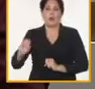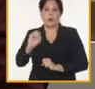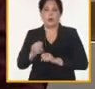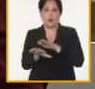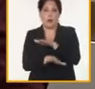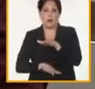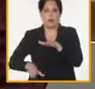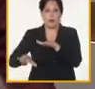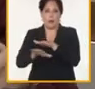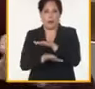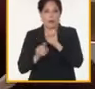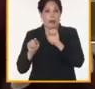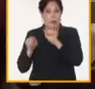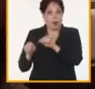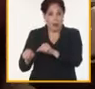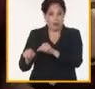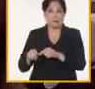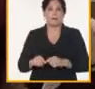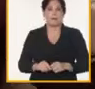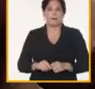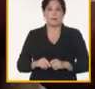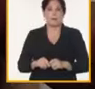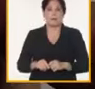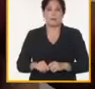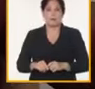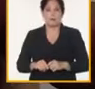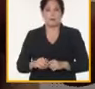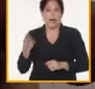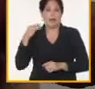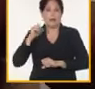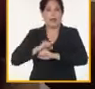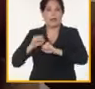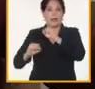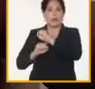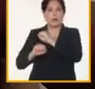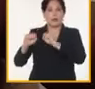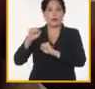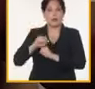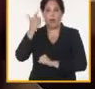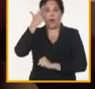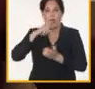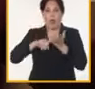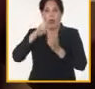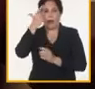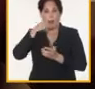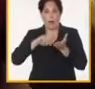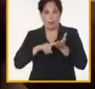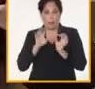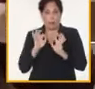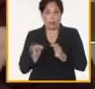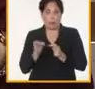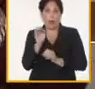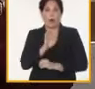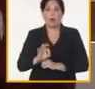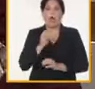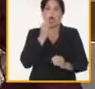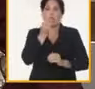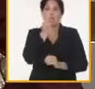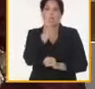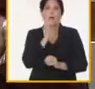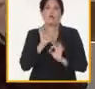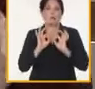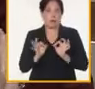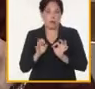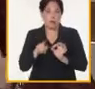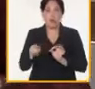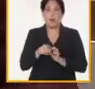base donde teníamos una estructura de la ANA que era una organización para el aseguramiento político y teníamos